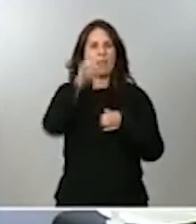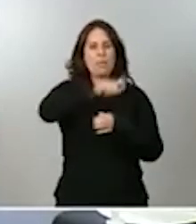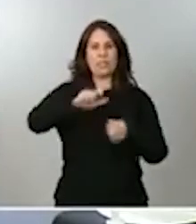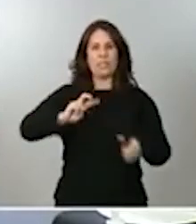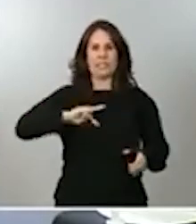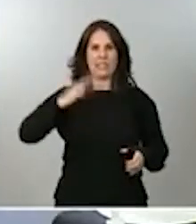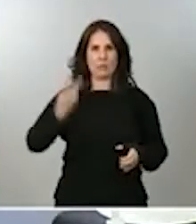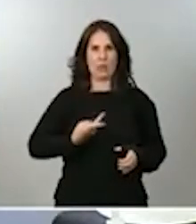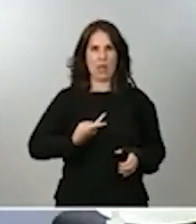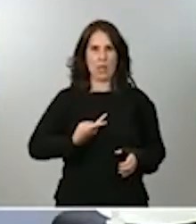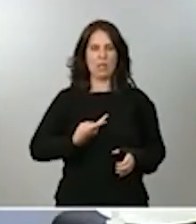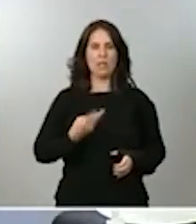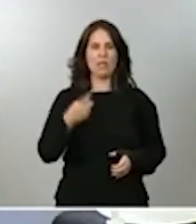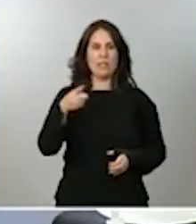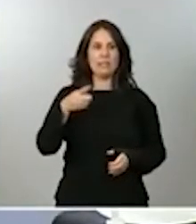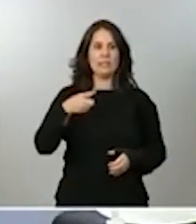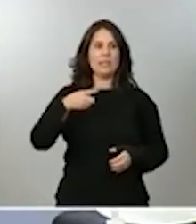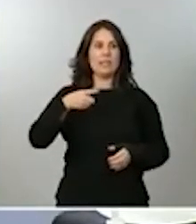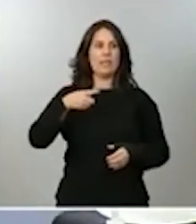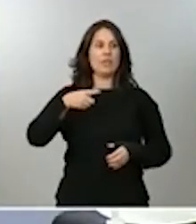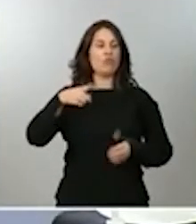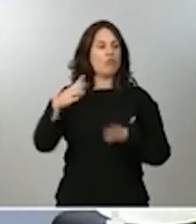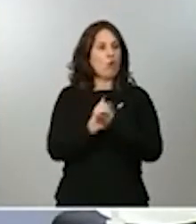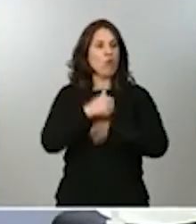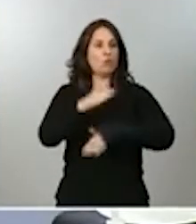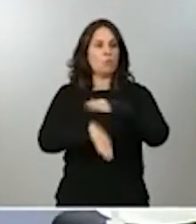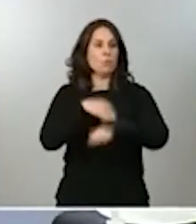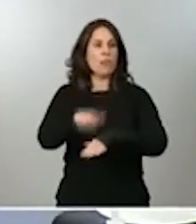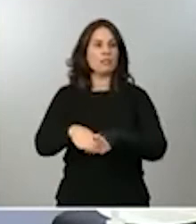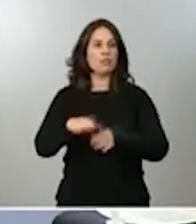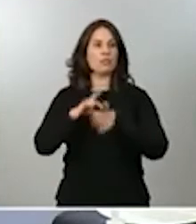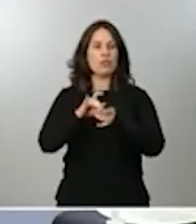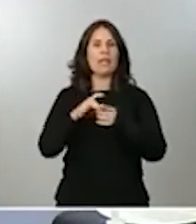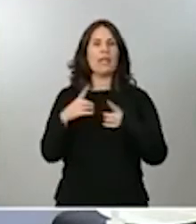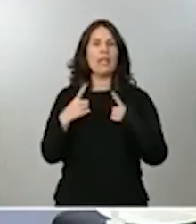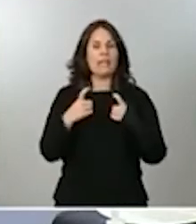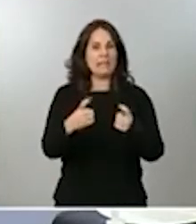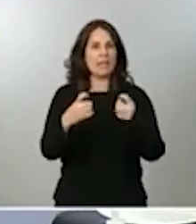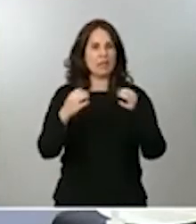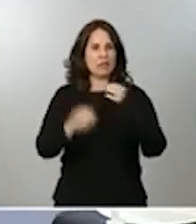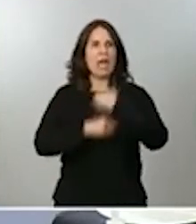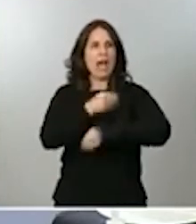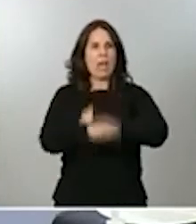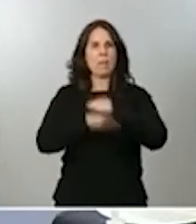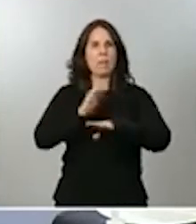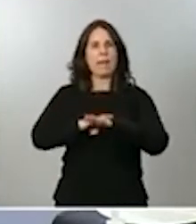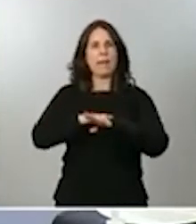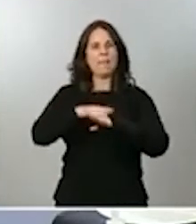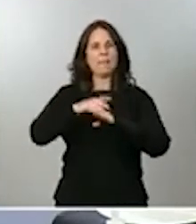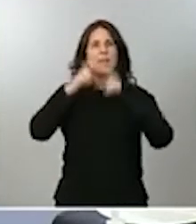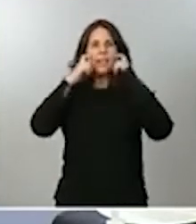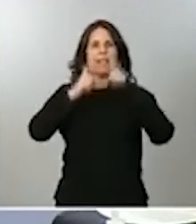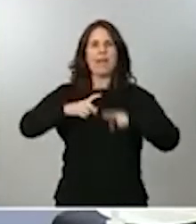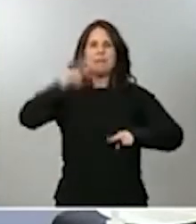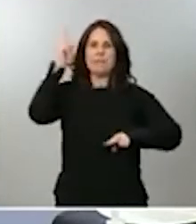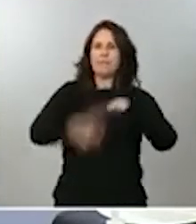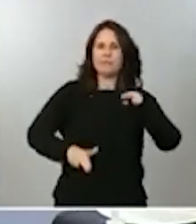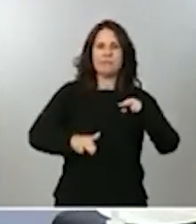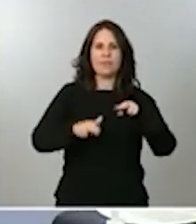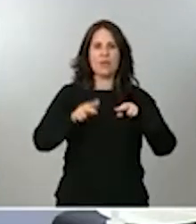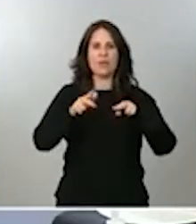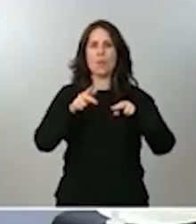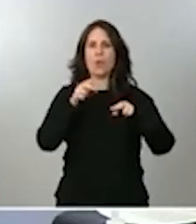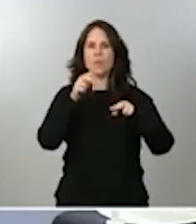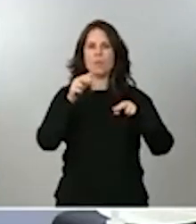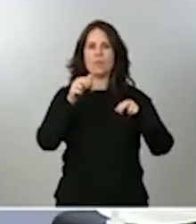dará todos los pasos que sean necesarios para acabar con la patologización de la transexualidad. decir, daremos todos los pasos necesarios